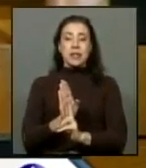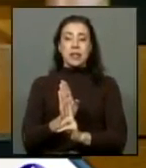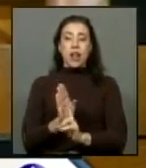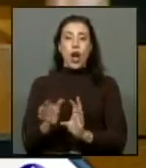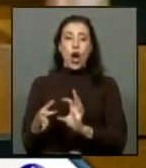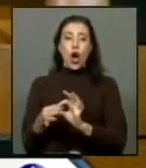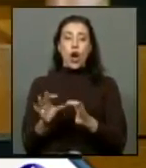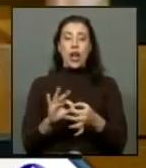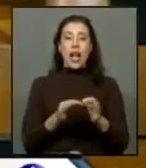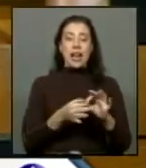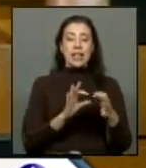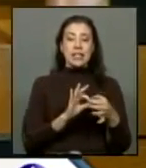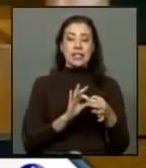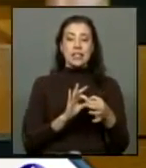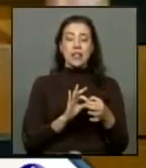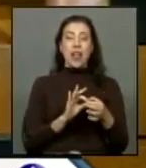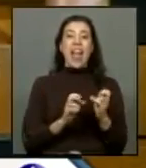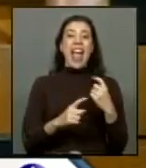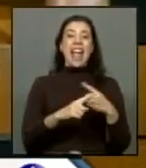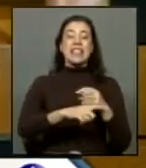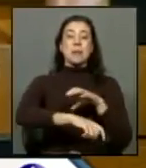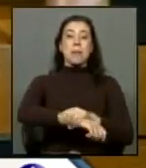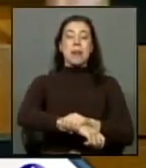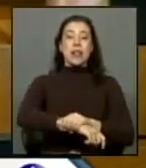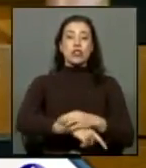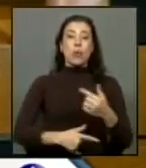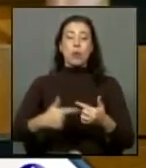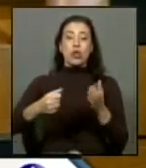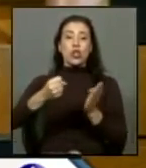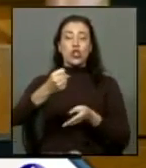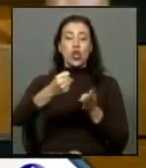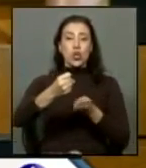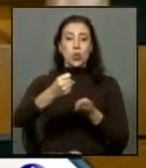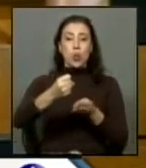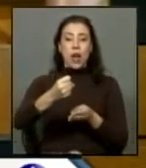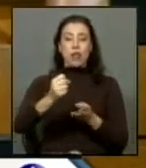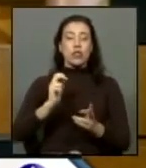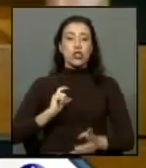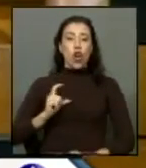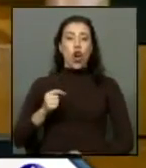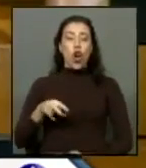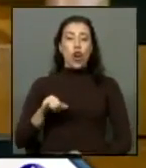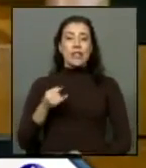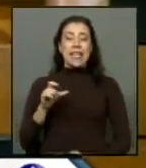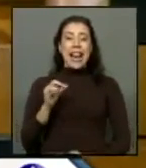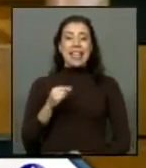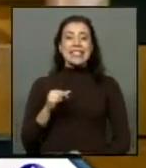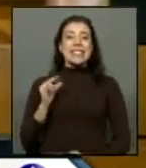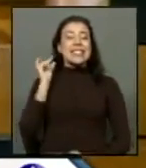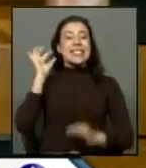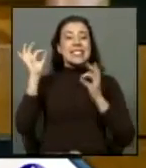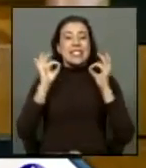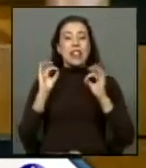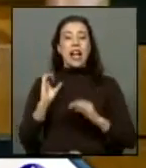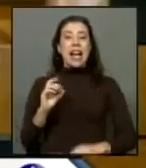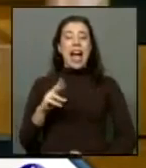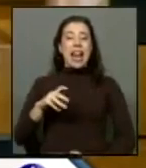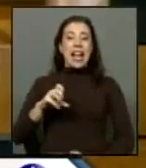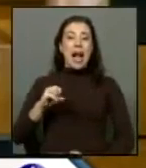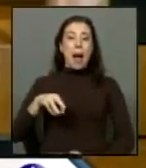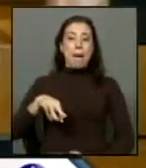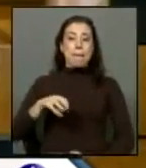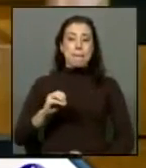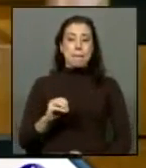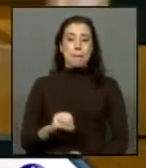organizaciones de exprisioneros políticos torturados señor presidente a Mario González y a la señora Nelly Cárcamo que deben estar